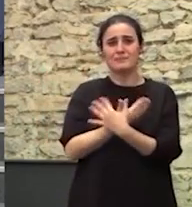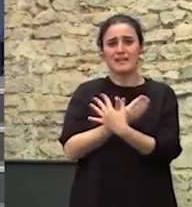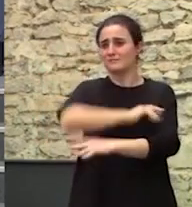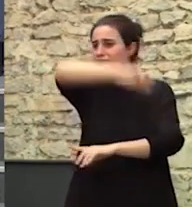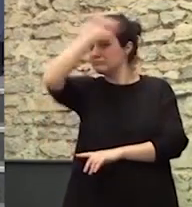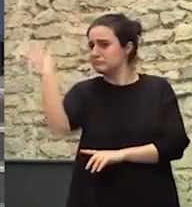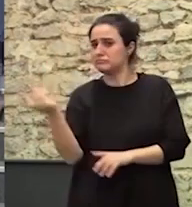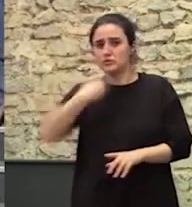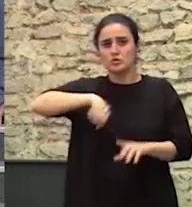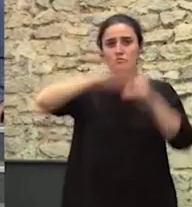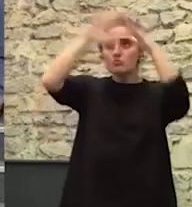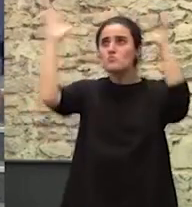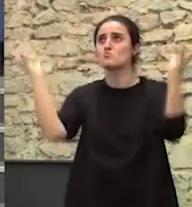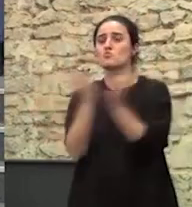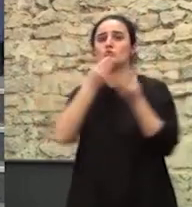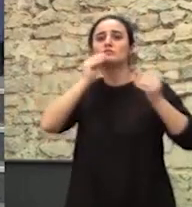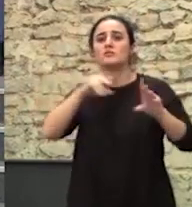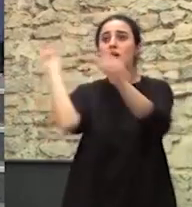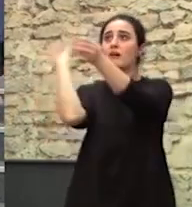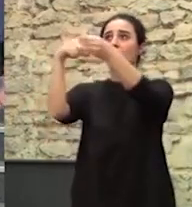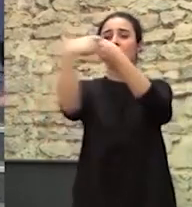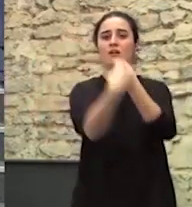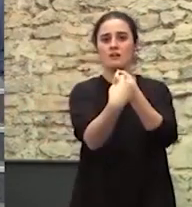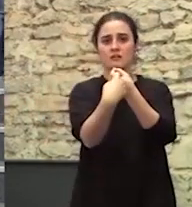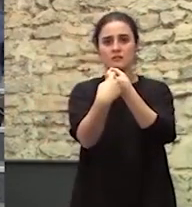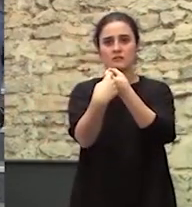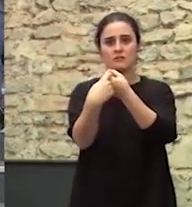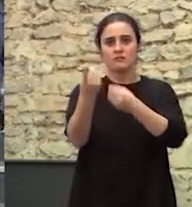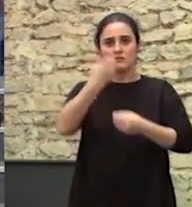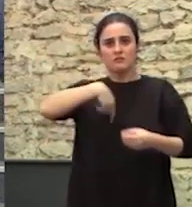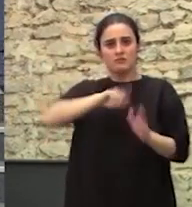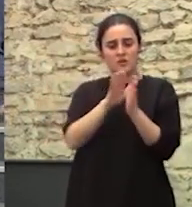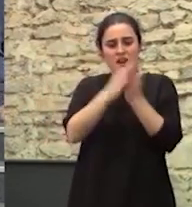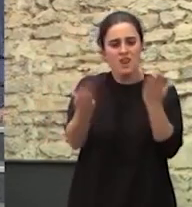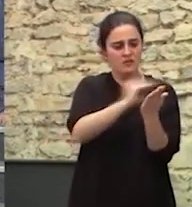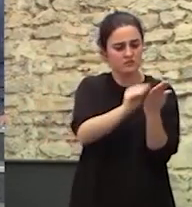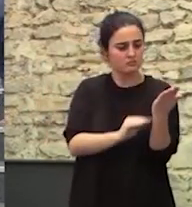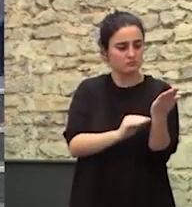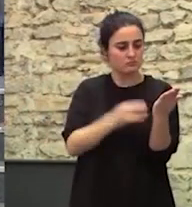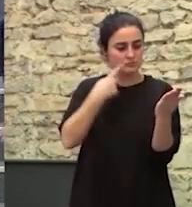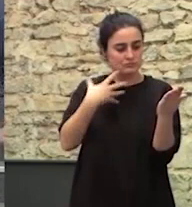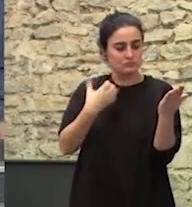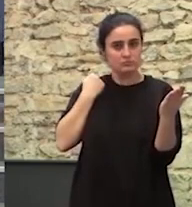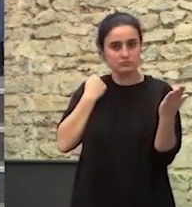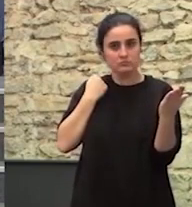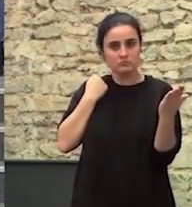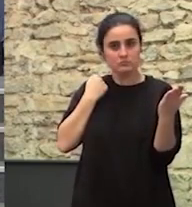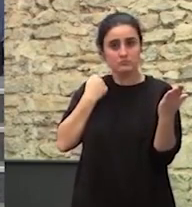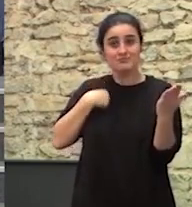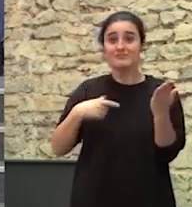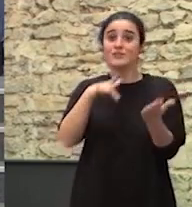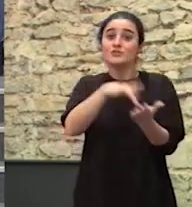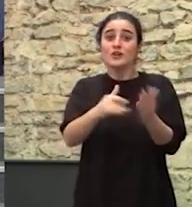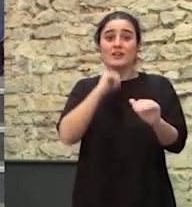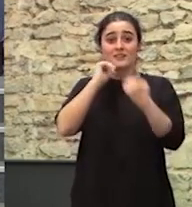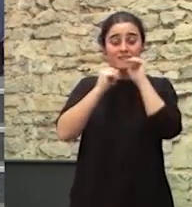parte De la historia del mundo entero Y ni siquiera Aparecemos en los libros de texto Y cuando se nos menciona